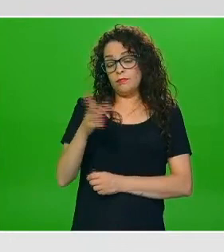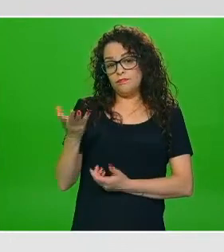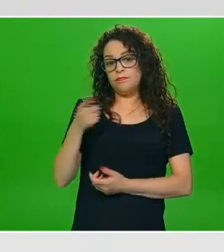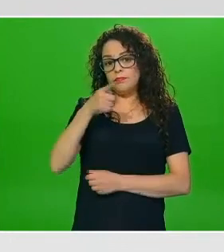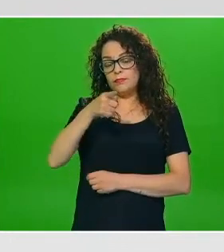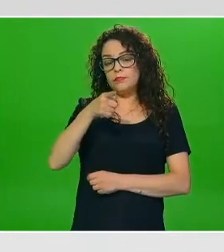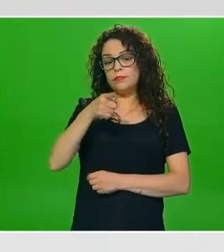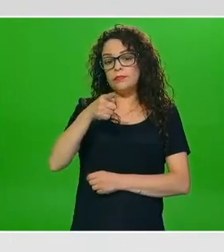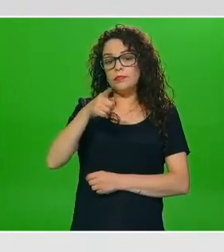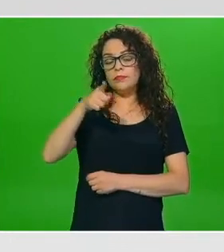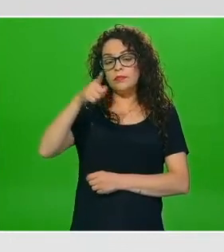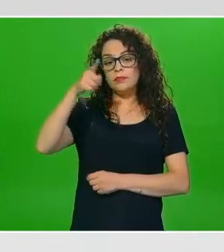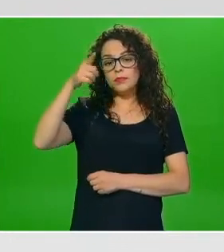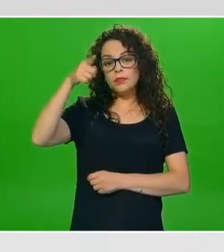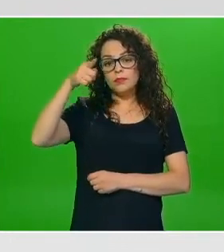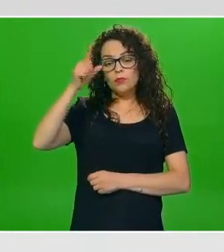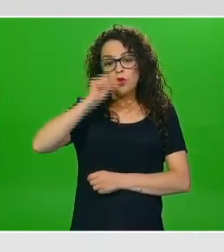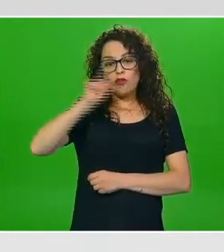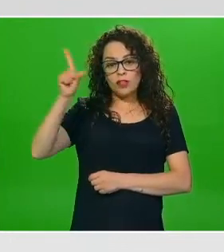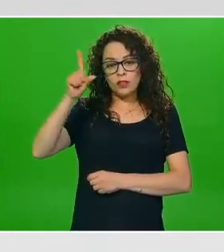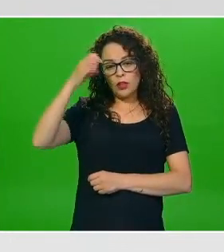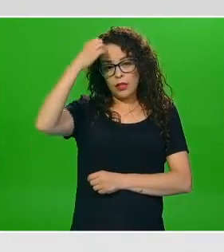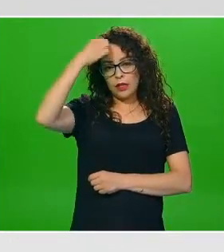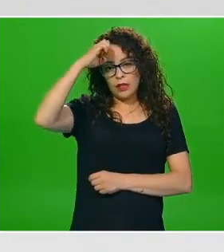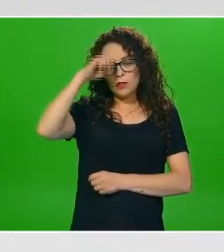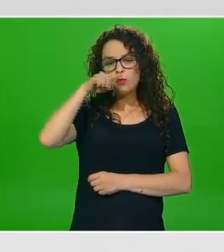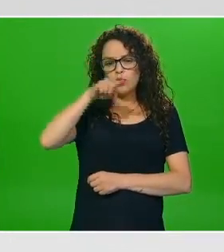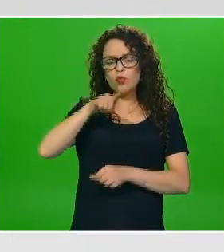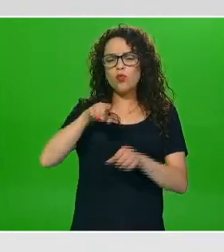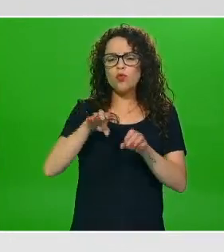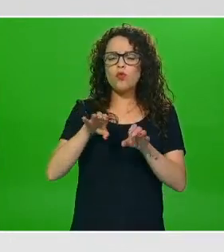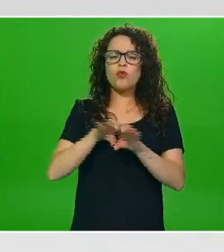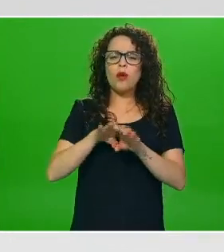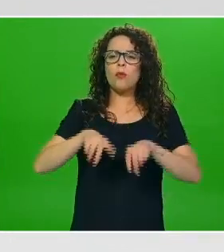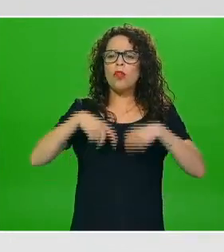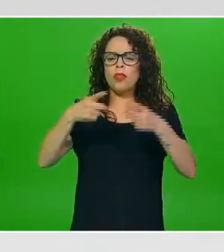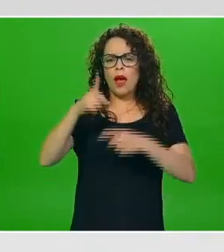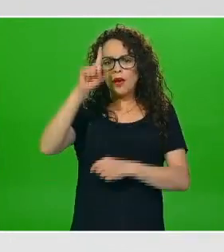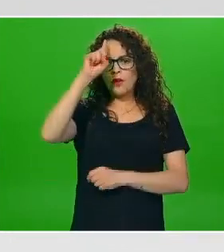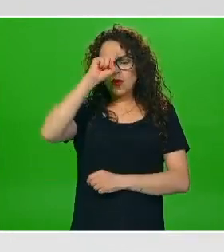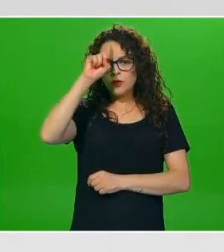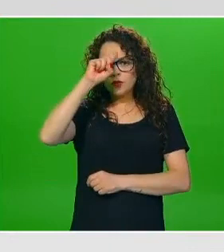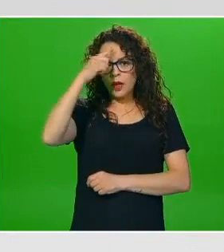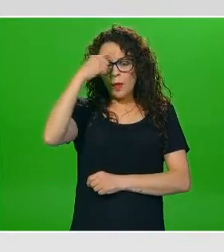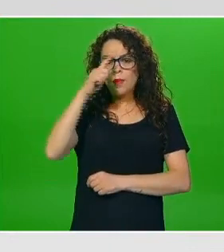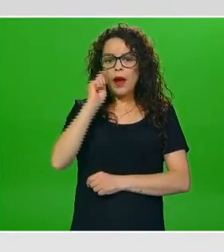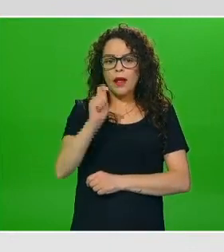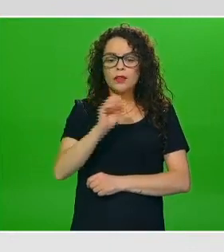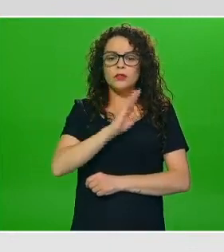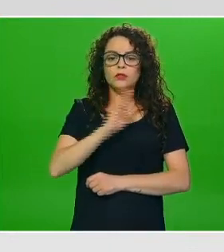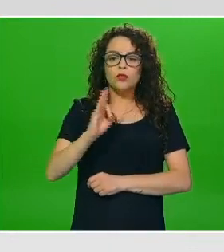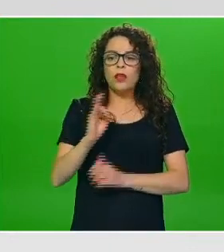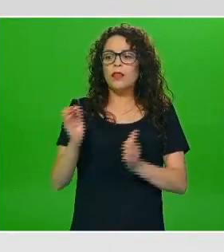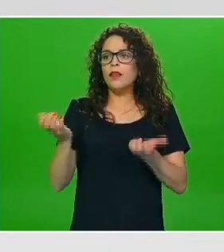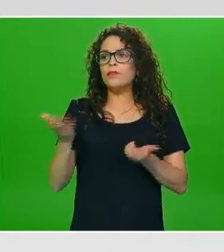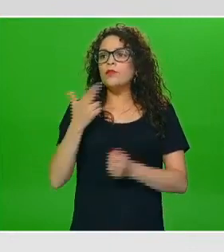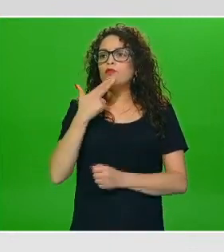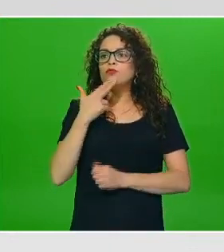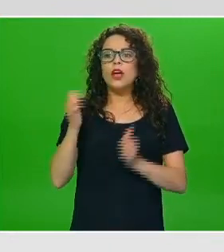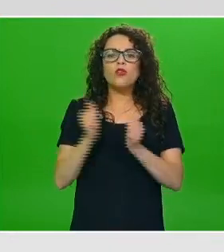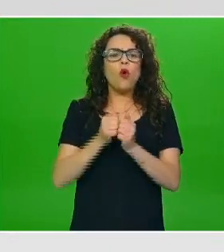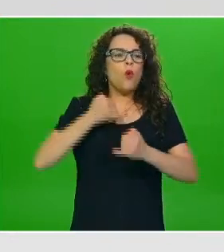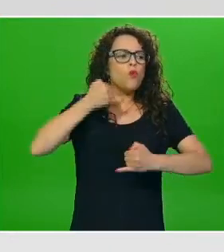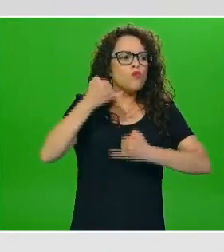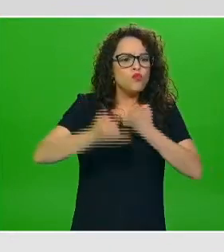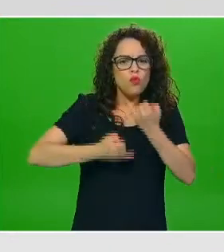a los papás o qué actividades ellos podrían utilizar ya sea el juego o ahorita usted que